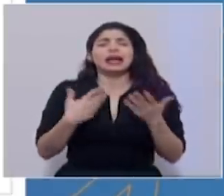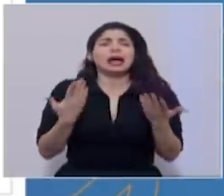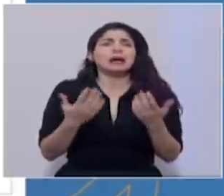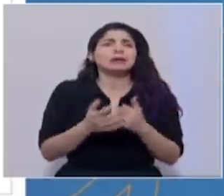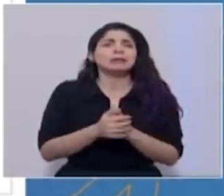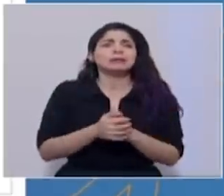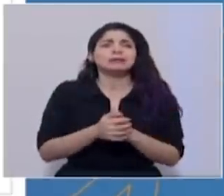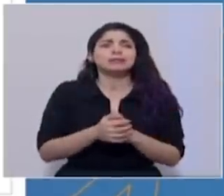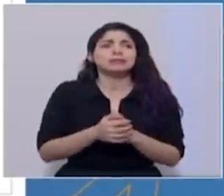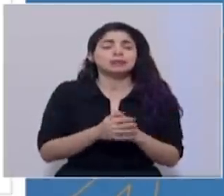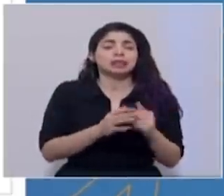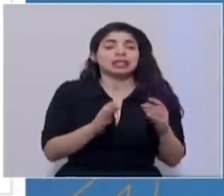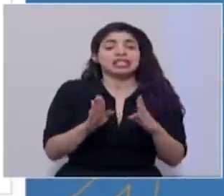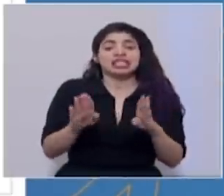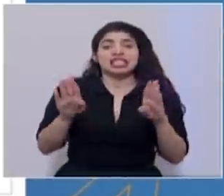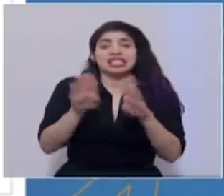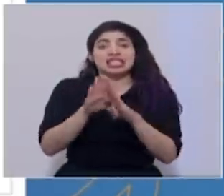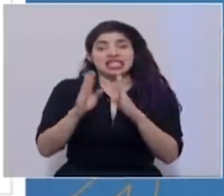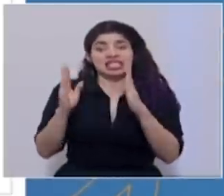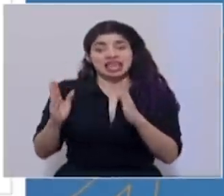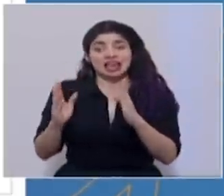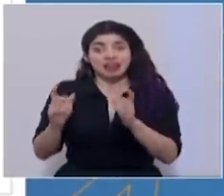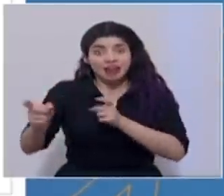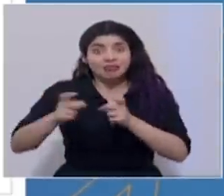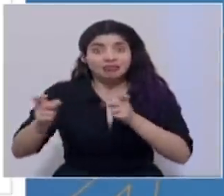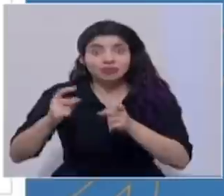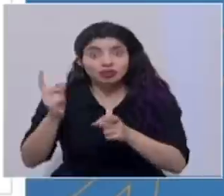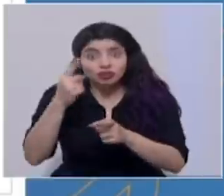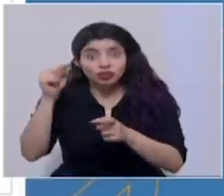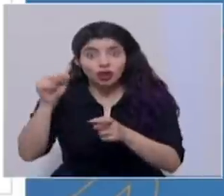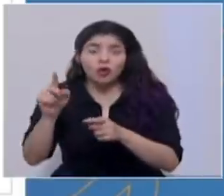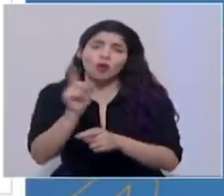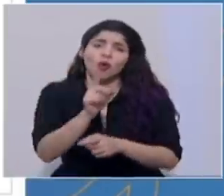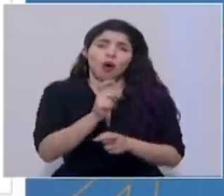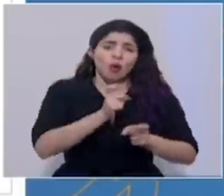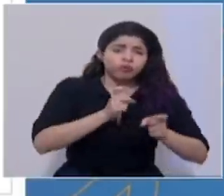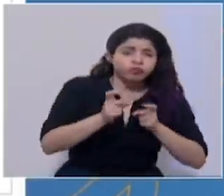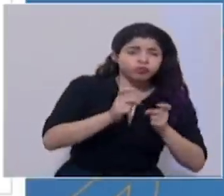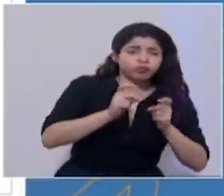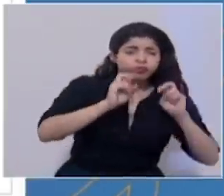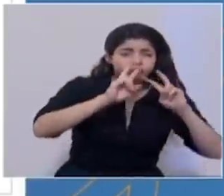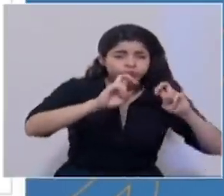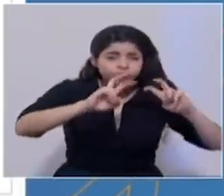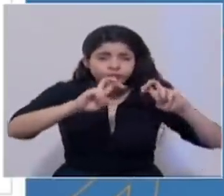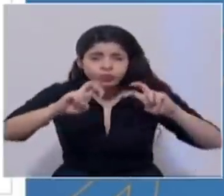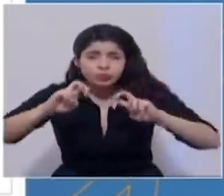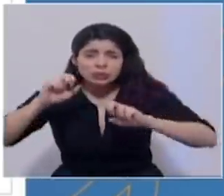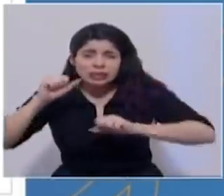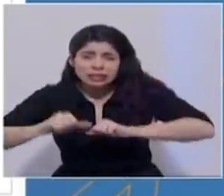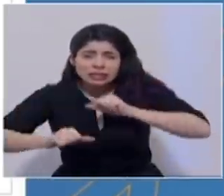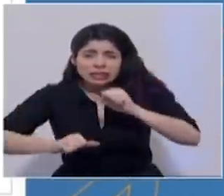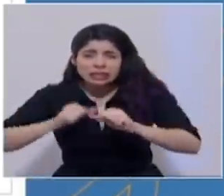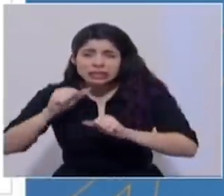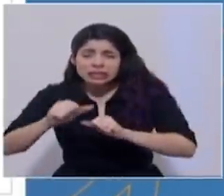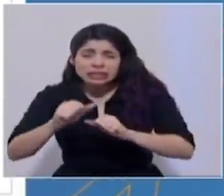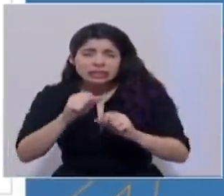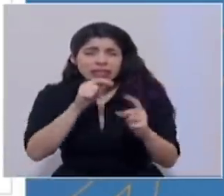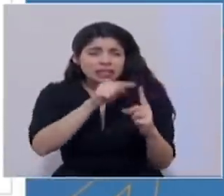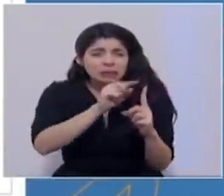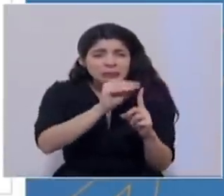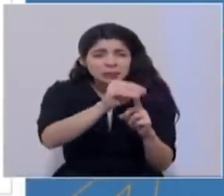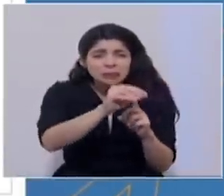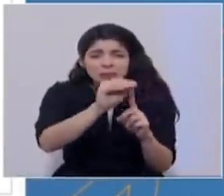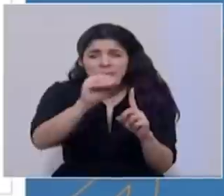cierre vamos a hacer contención de casos, la contención y hacer todo el esfuerzo por buscar el seguimiento